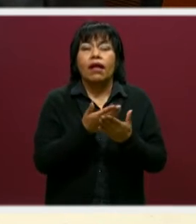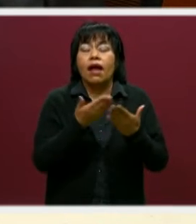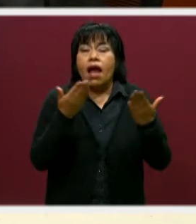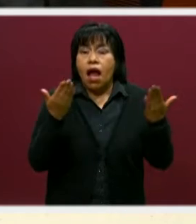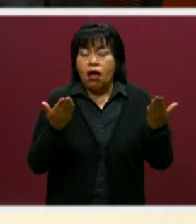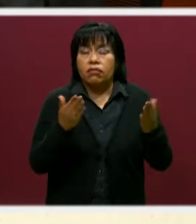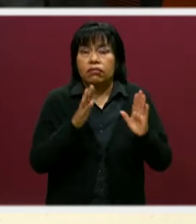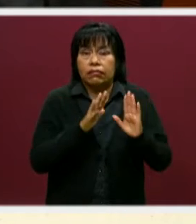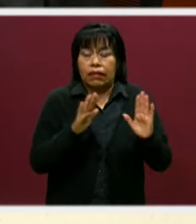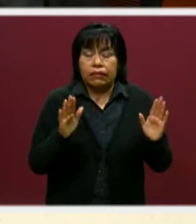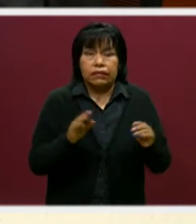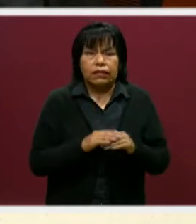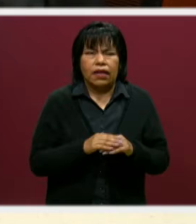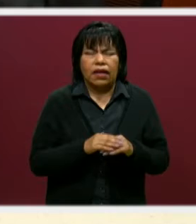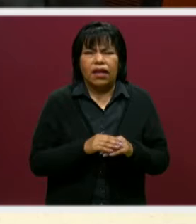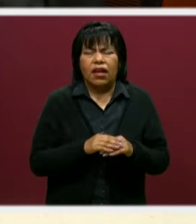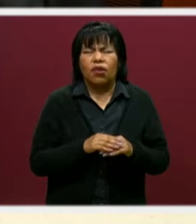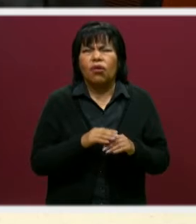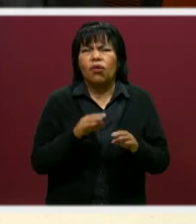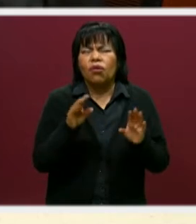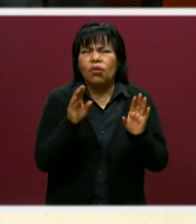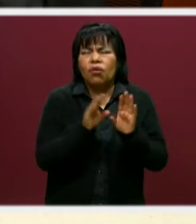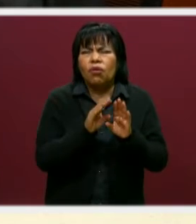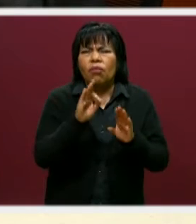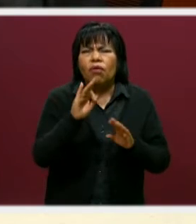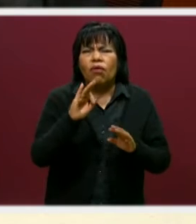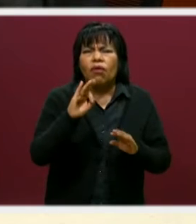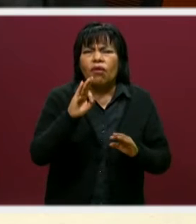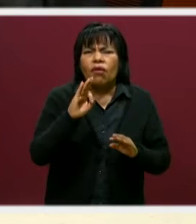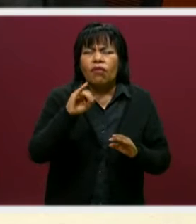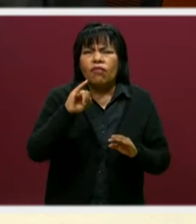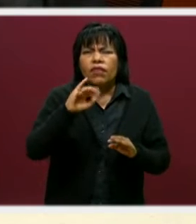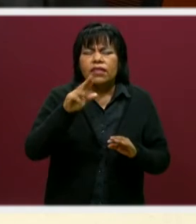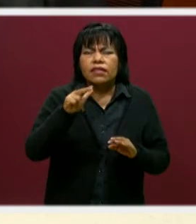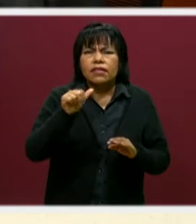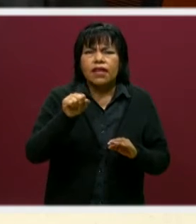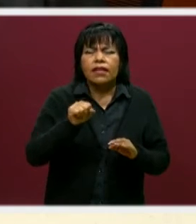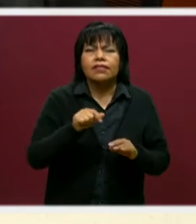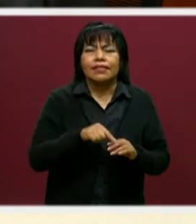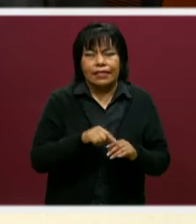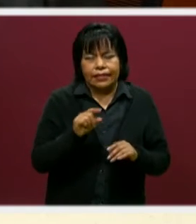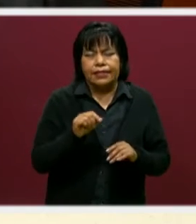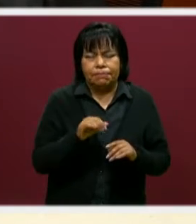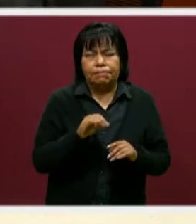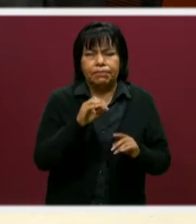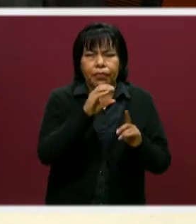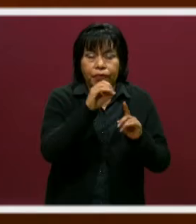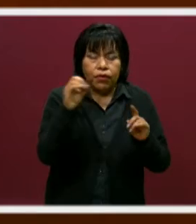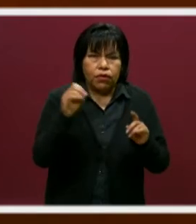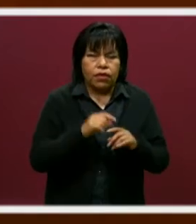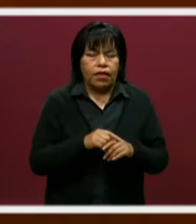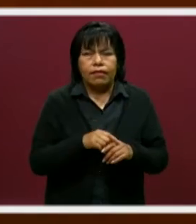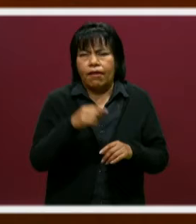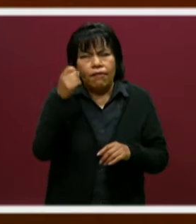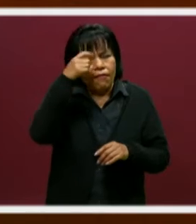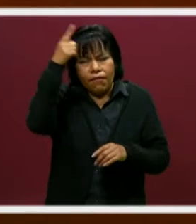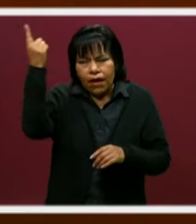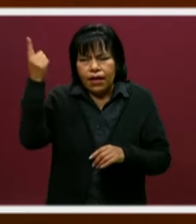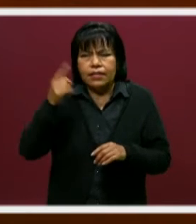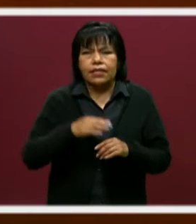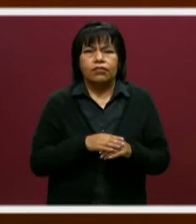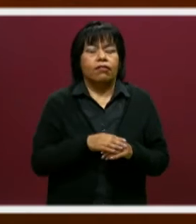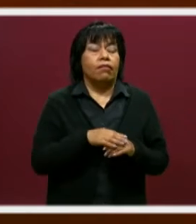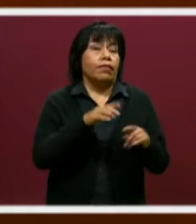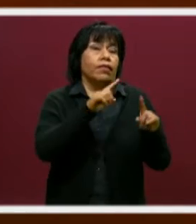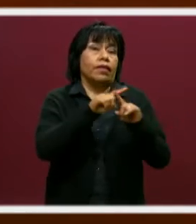obtención de las fichas de admisión. ¿Cómo es este proceso? Así es. Mira, el proceso de admisión realmente es muy sencillo. Sí,